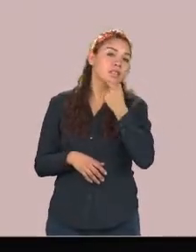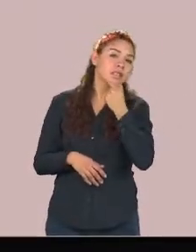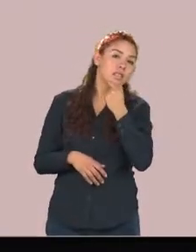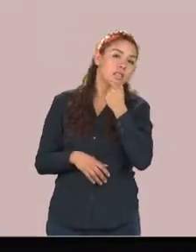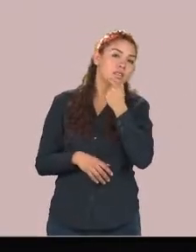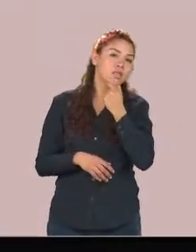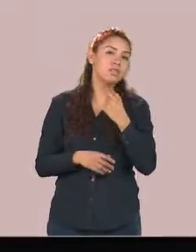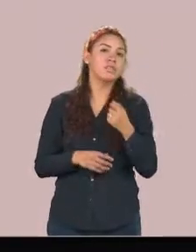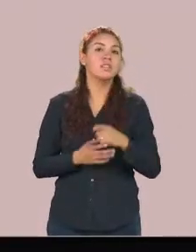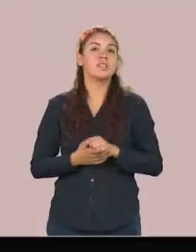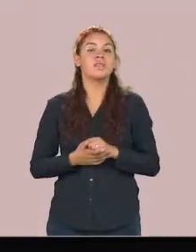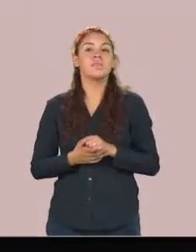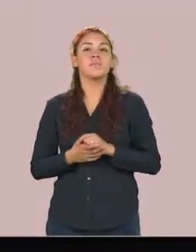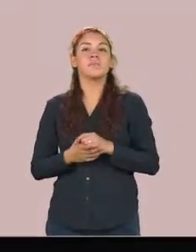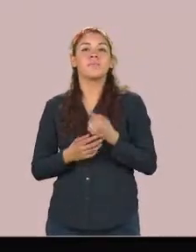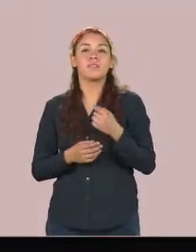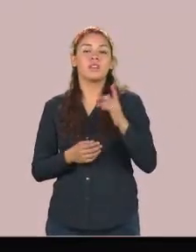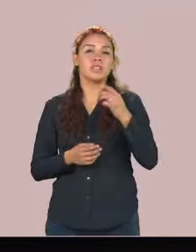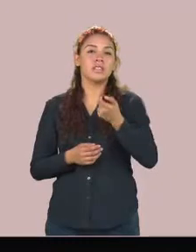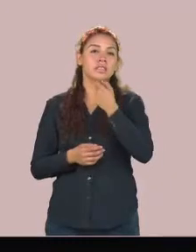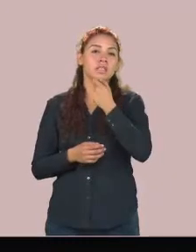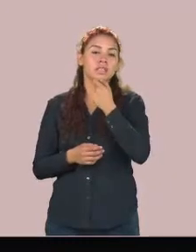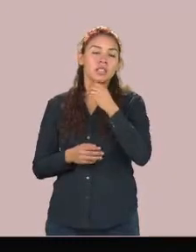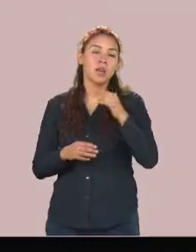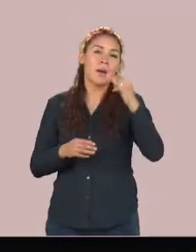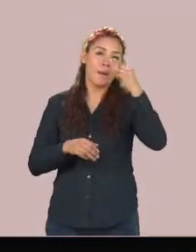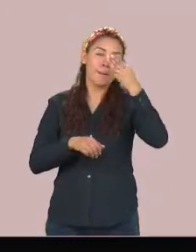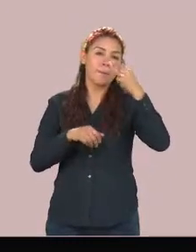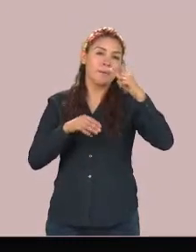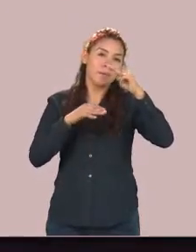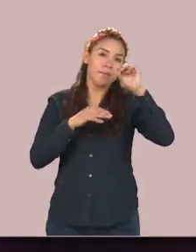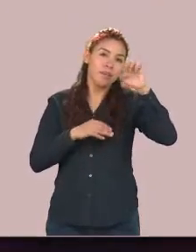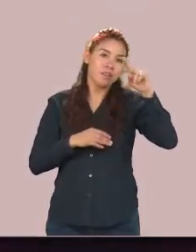y los niños menores de 5 años entran gratis